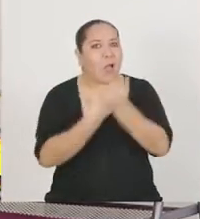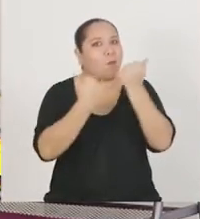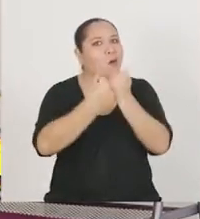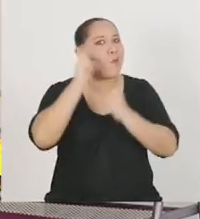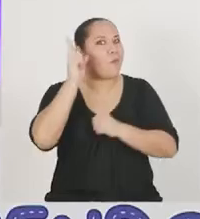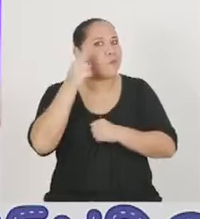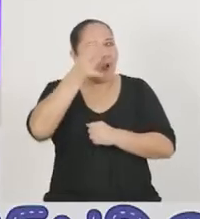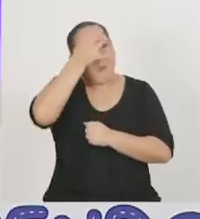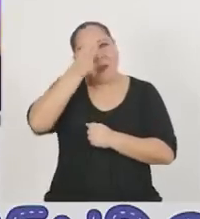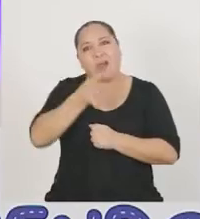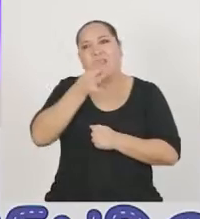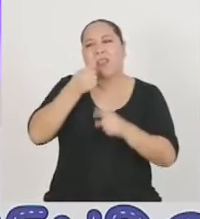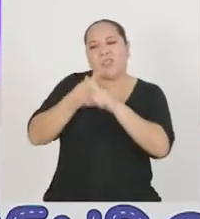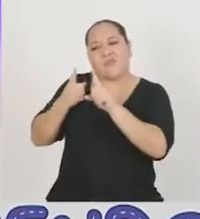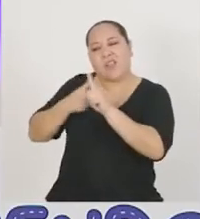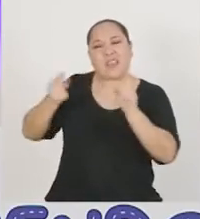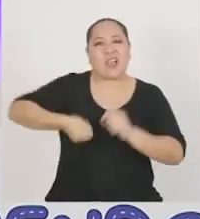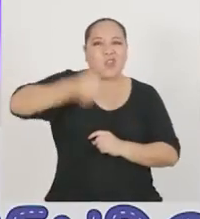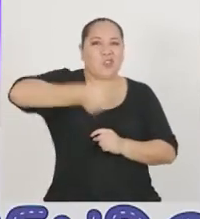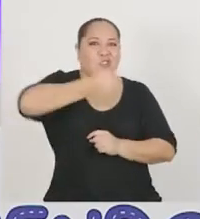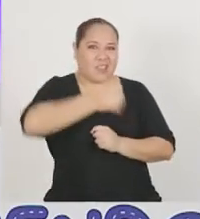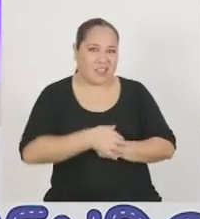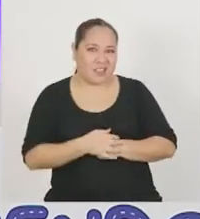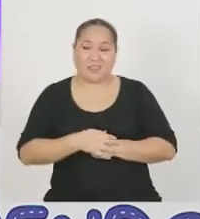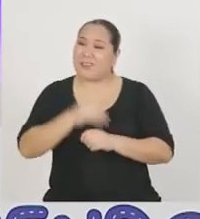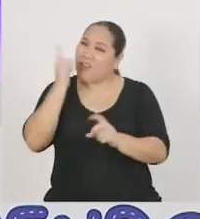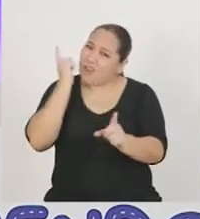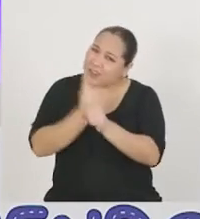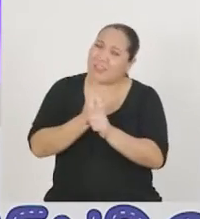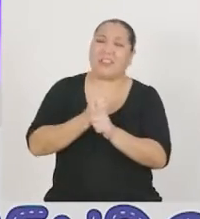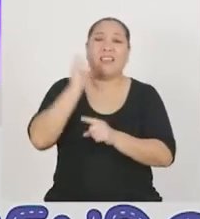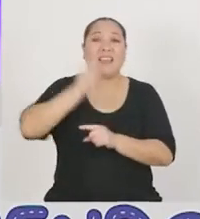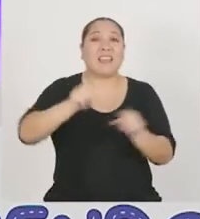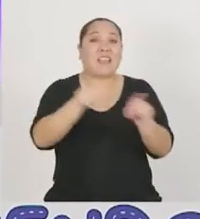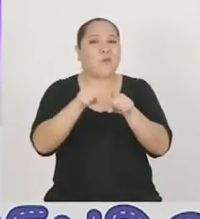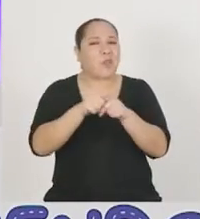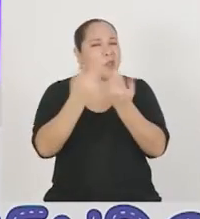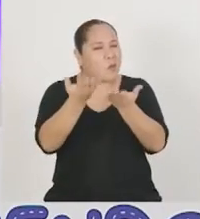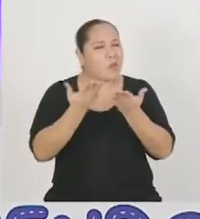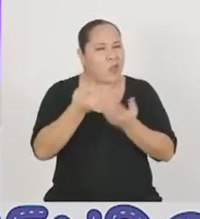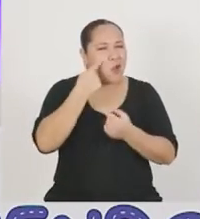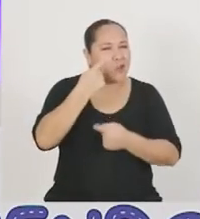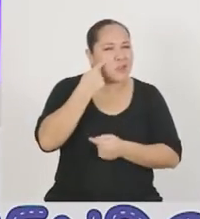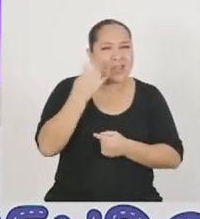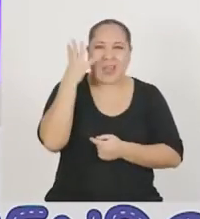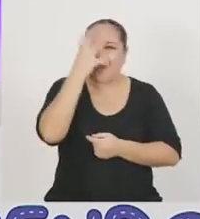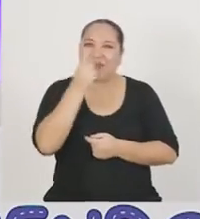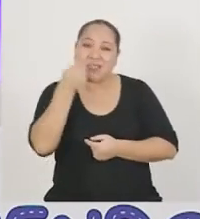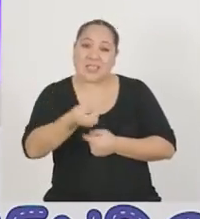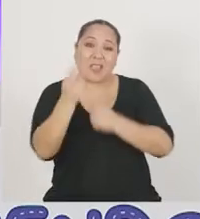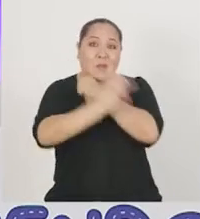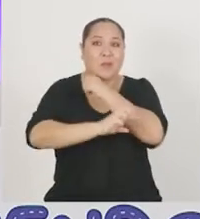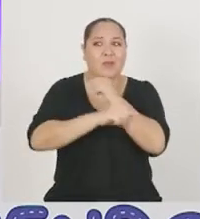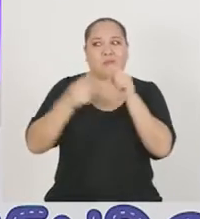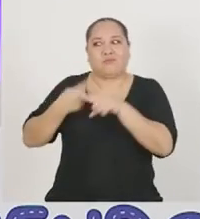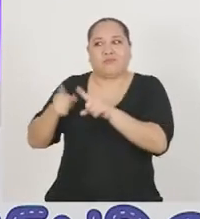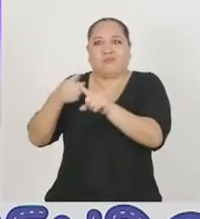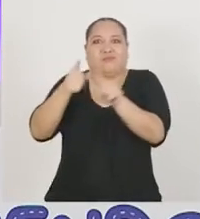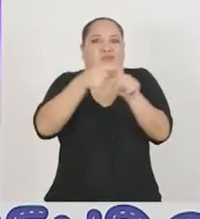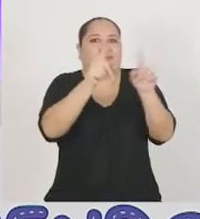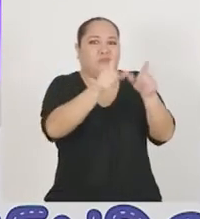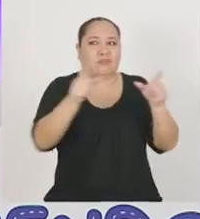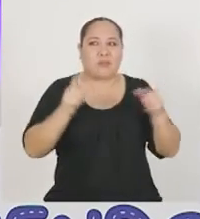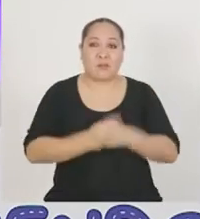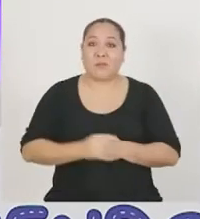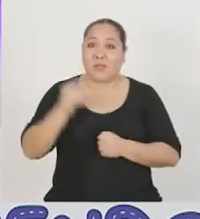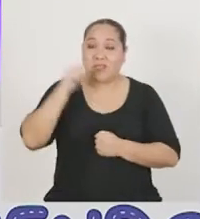y autoridades. ¡Exacto! Y también nos invita a conocer las bellezas de nuestro país, que están en todas partes. Eso nos